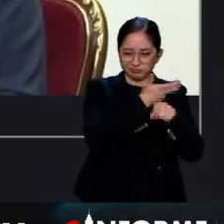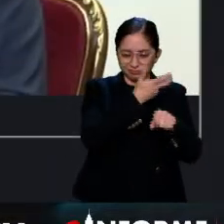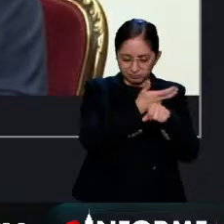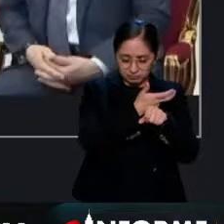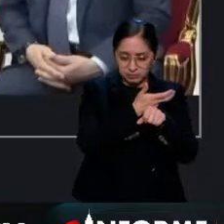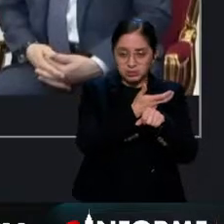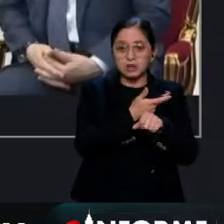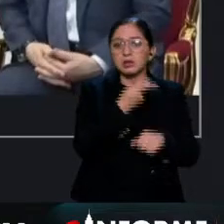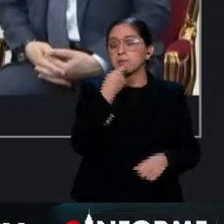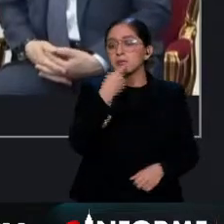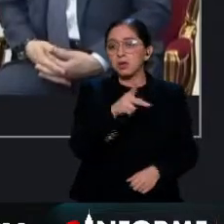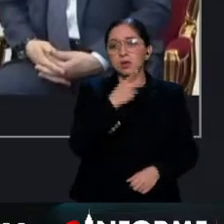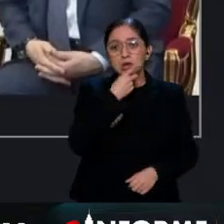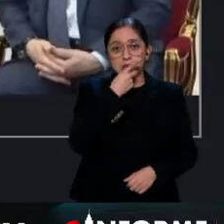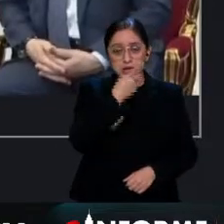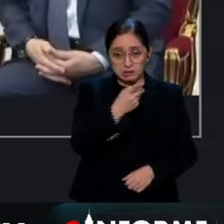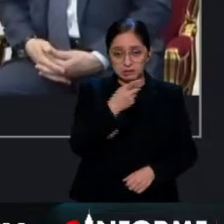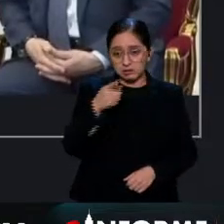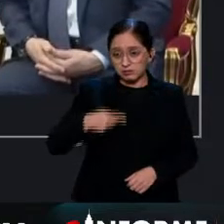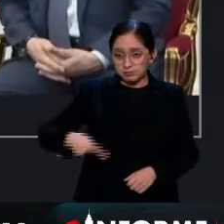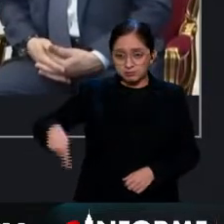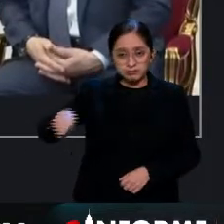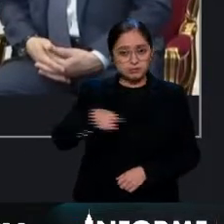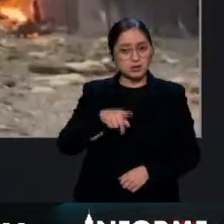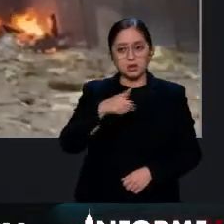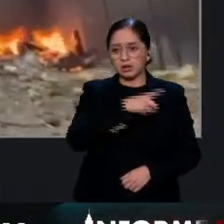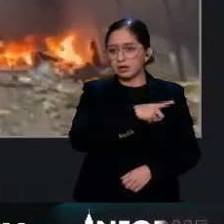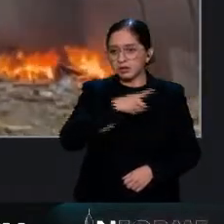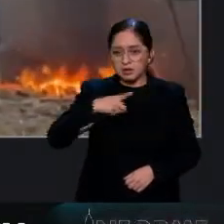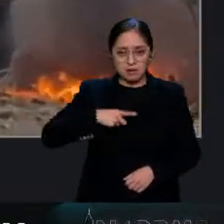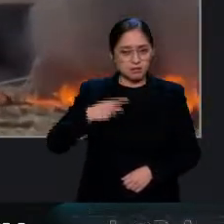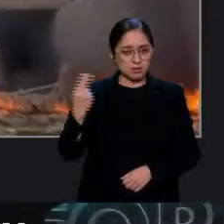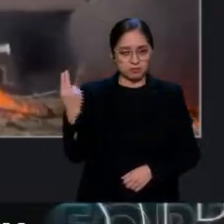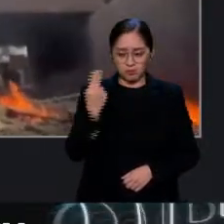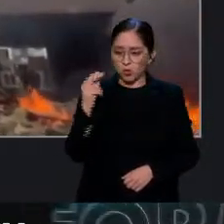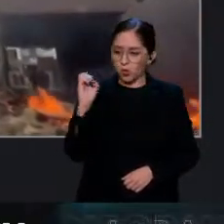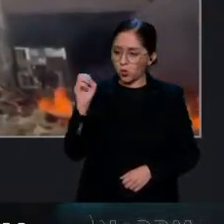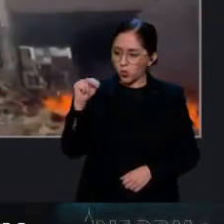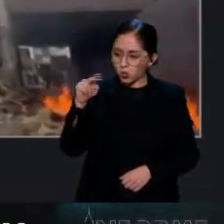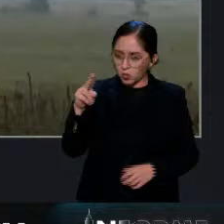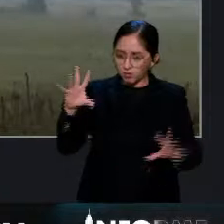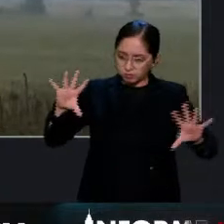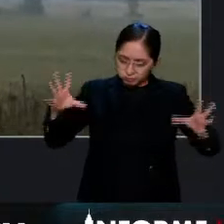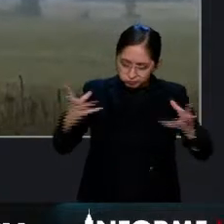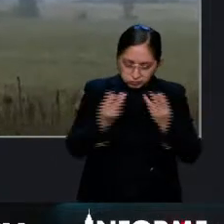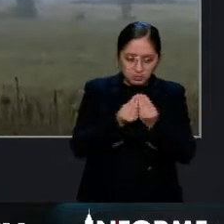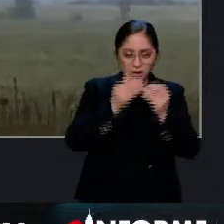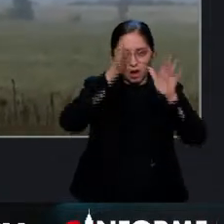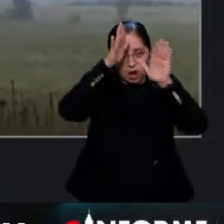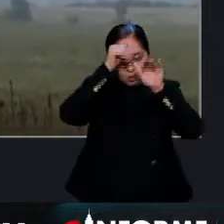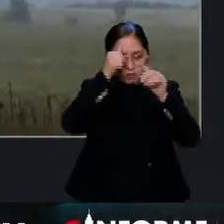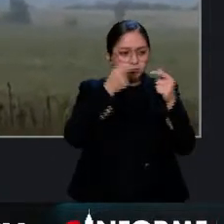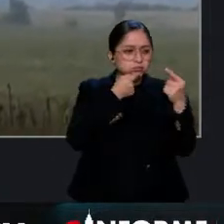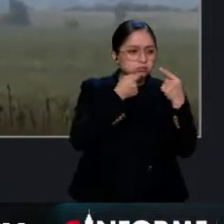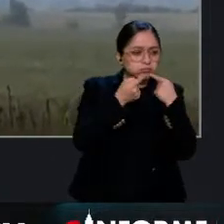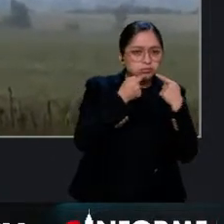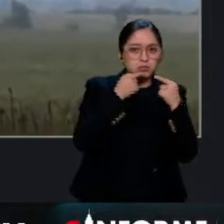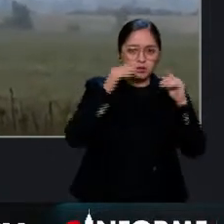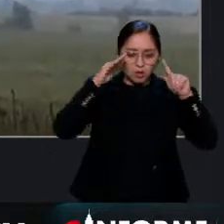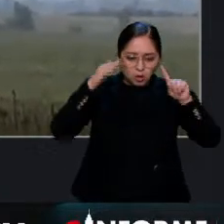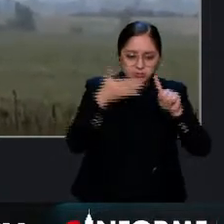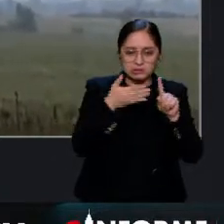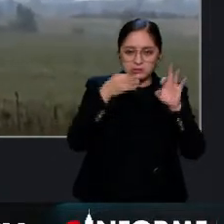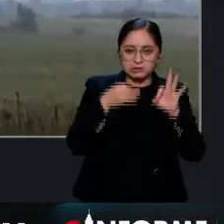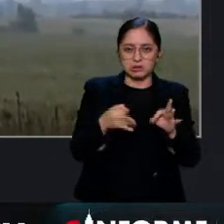las naciones tienen que parar las confrontaciones bélicas, optar por el diálogo y hacer un esfuerzo por conseguir la paz. Y es que resaltó que las